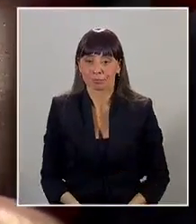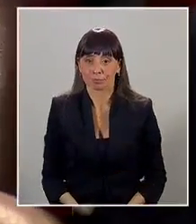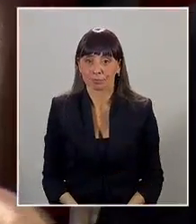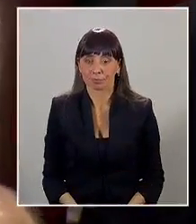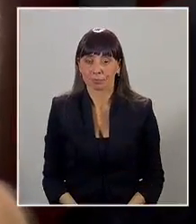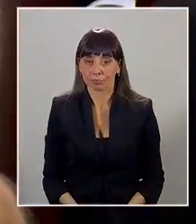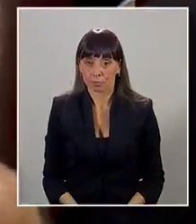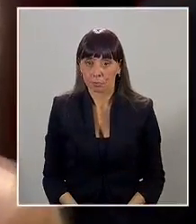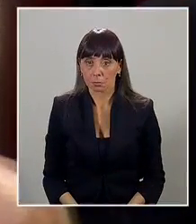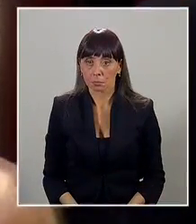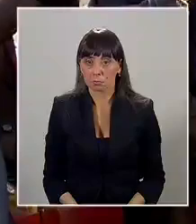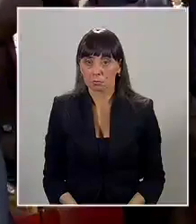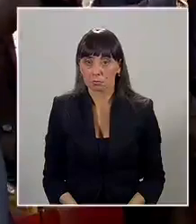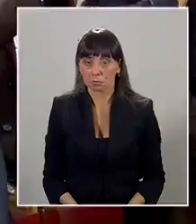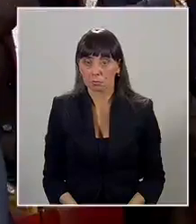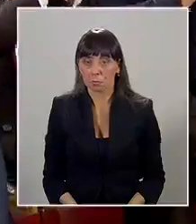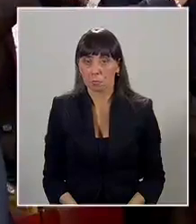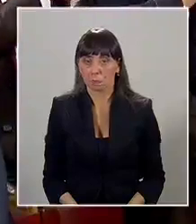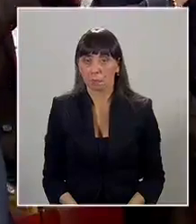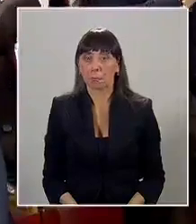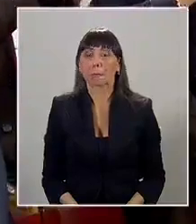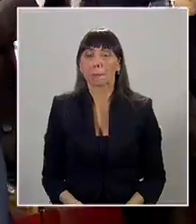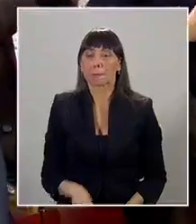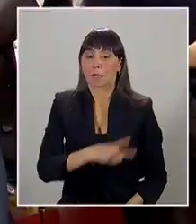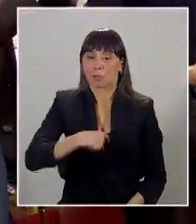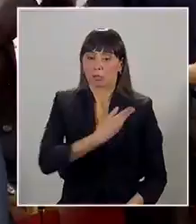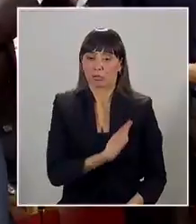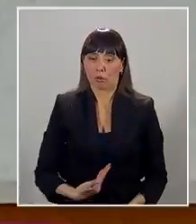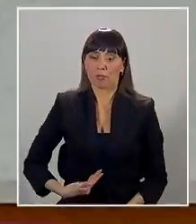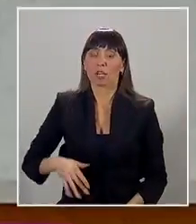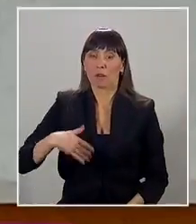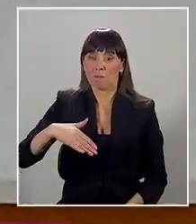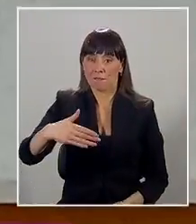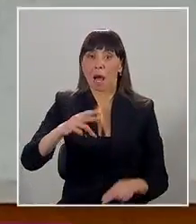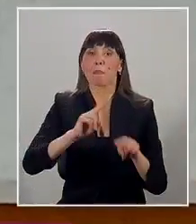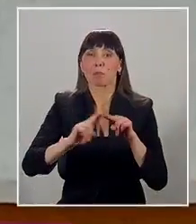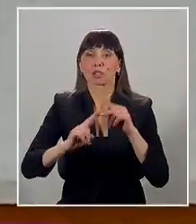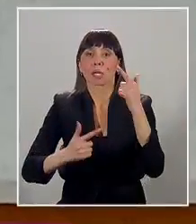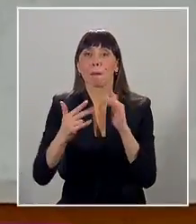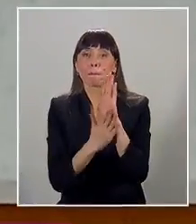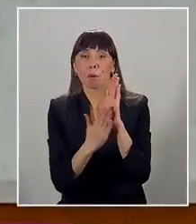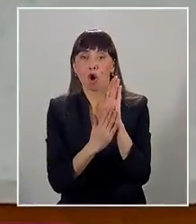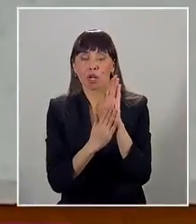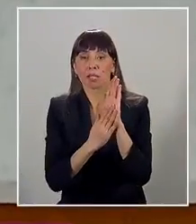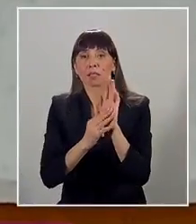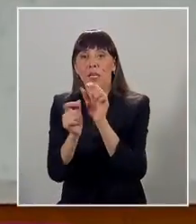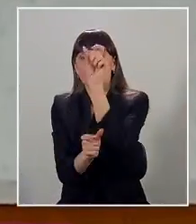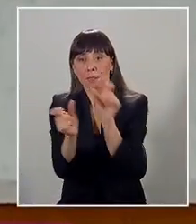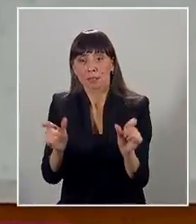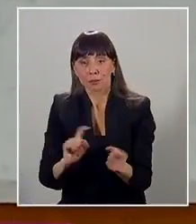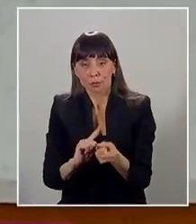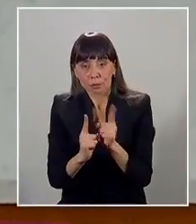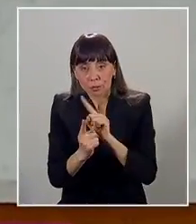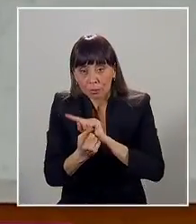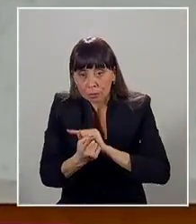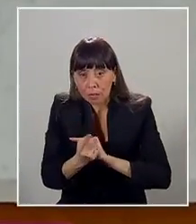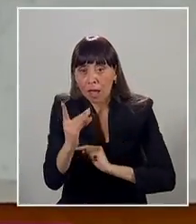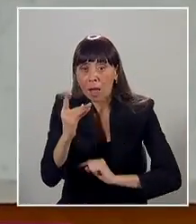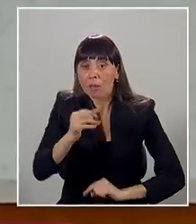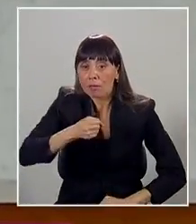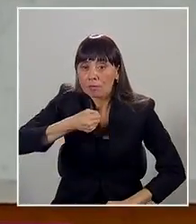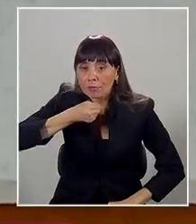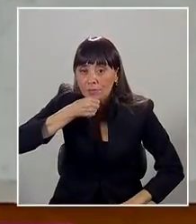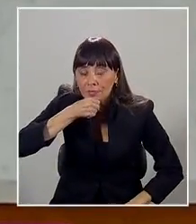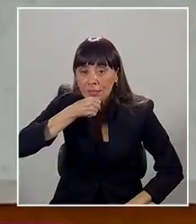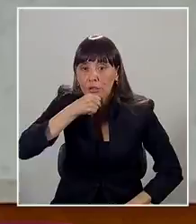Y vamos a impulsar una política de envejecimiento positivo a través del